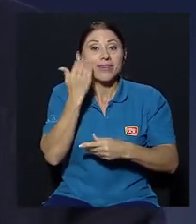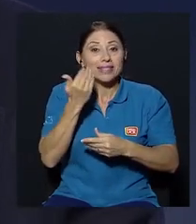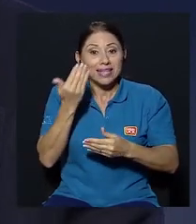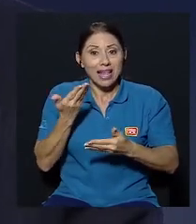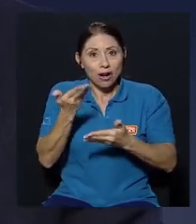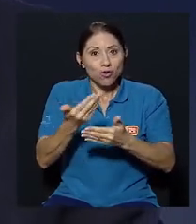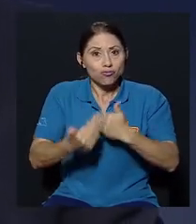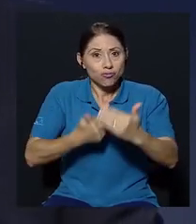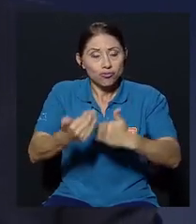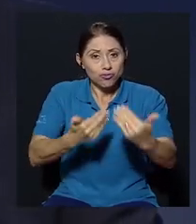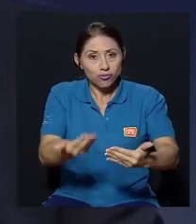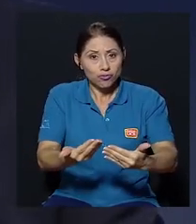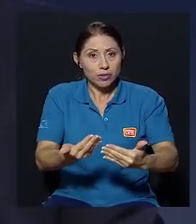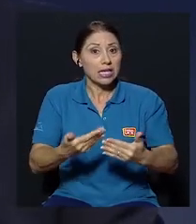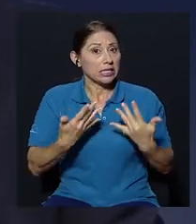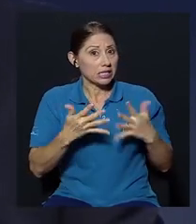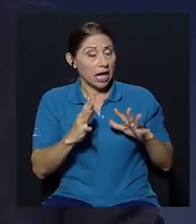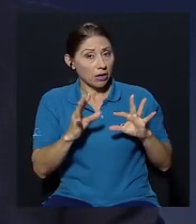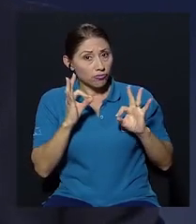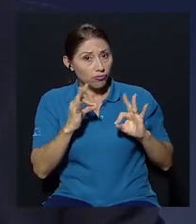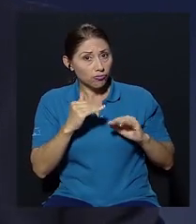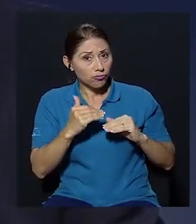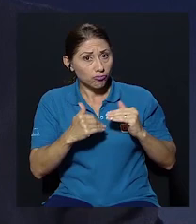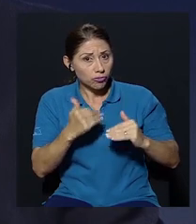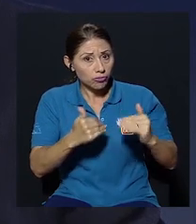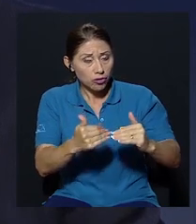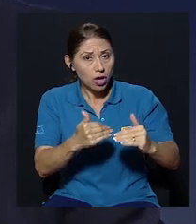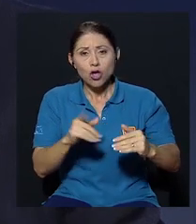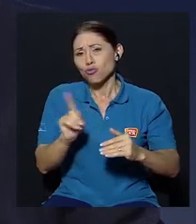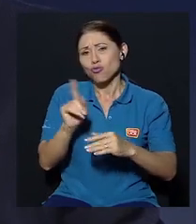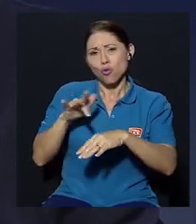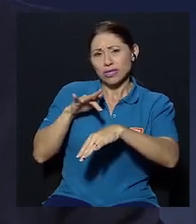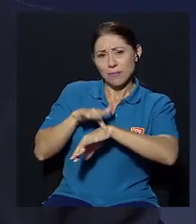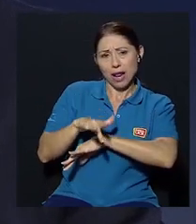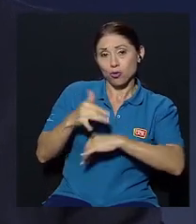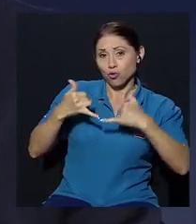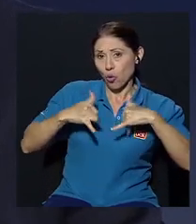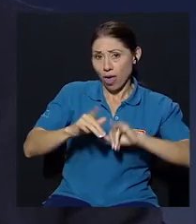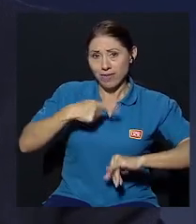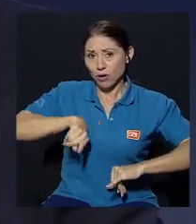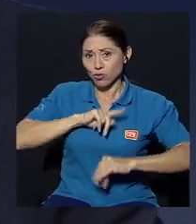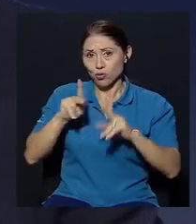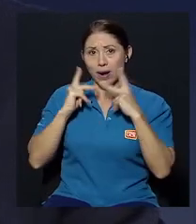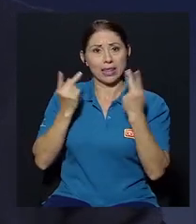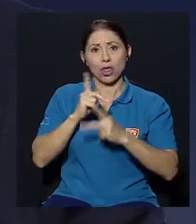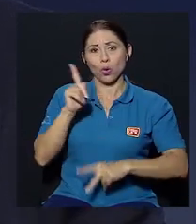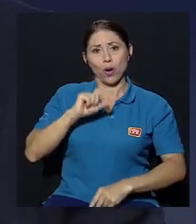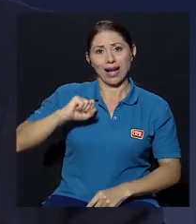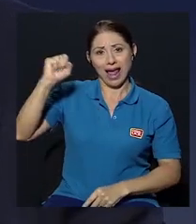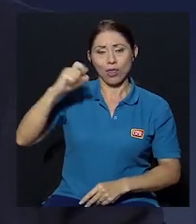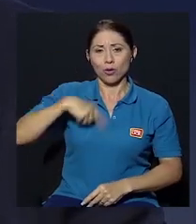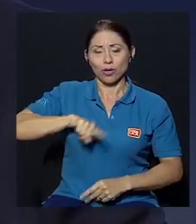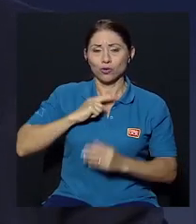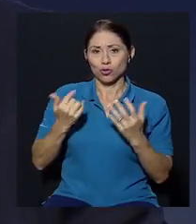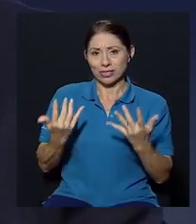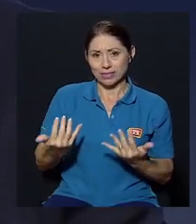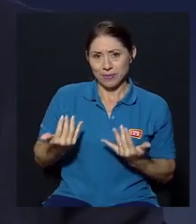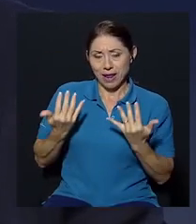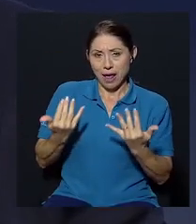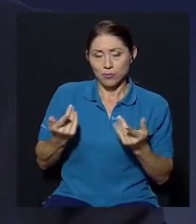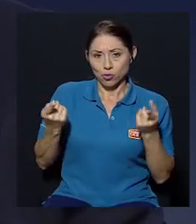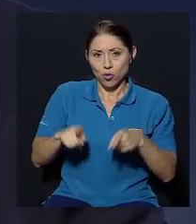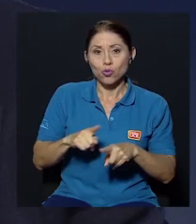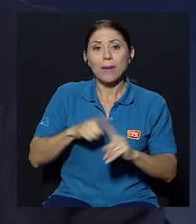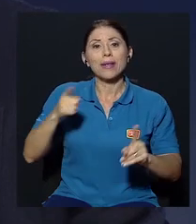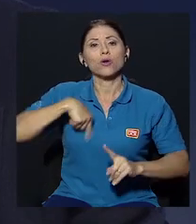facilita el acuerdo ¿te ha avanzado algo en eso en este momento? no es muy temprano y pues todavía no ha ganado nuestro partido que es que